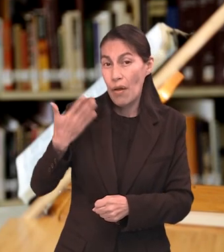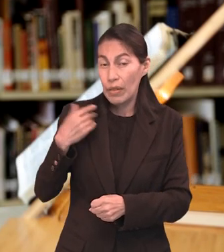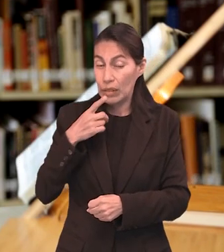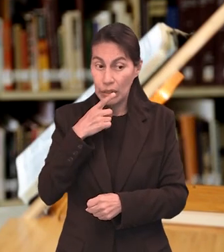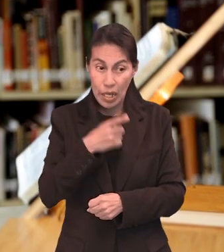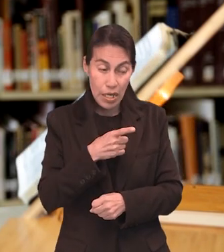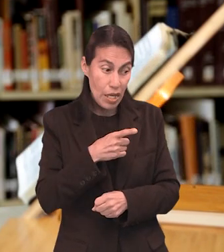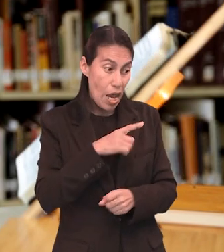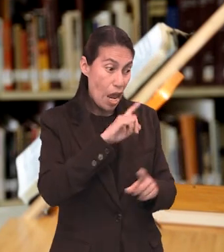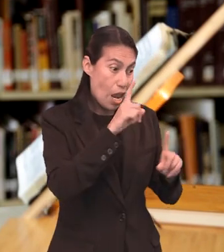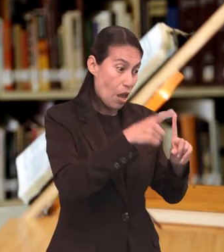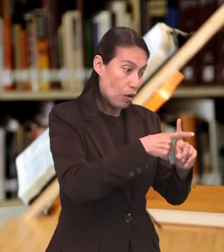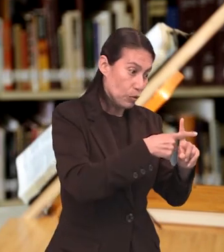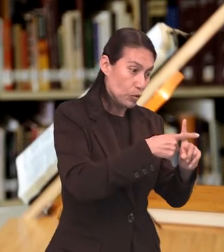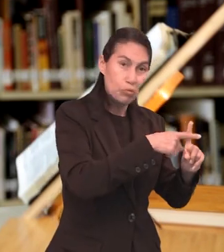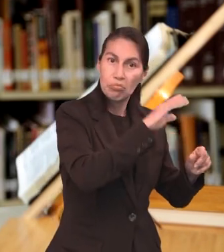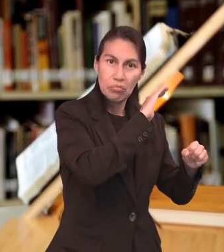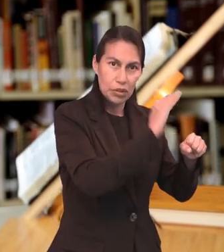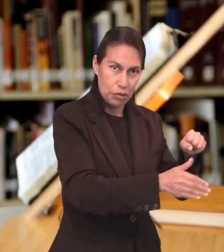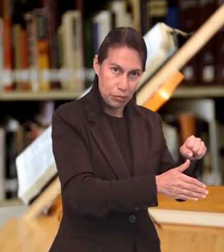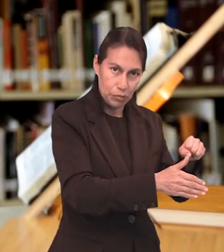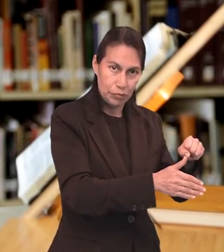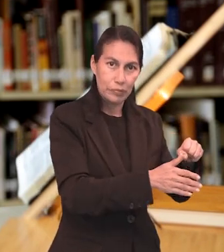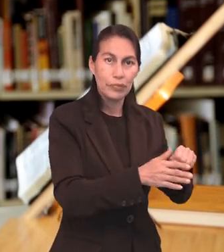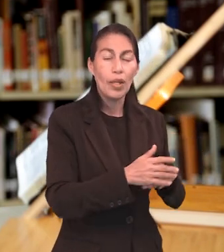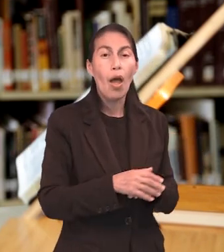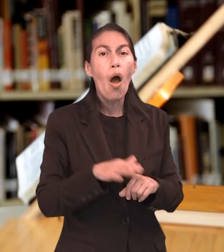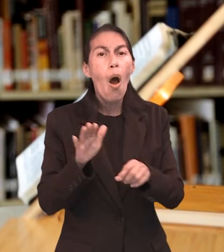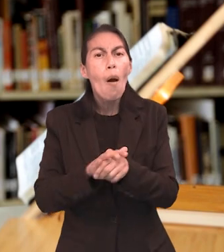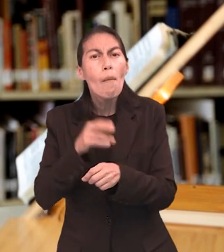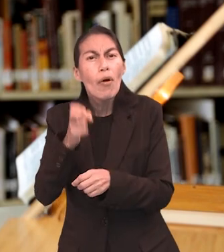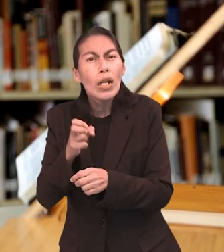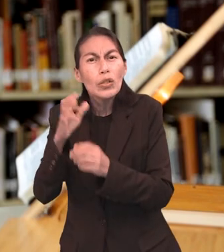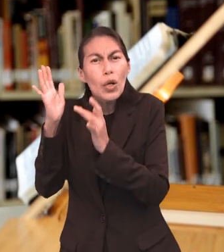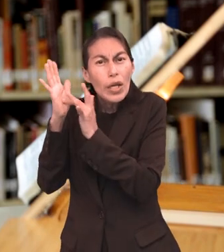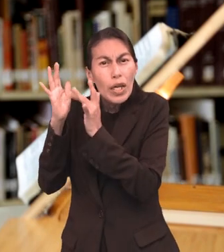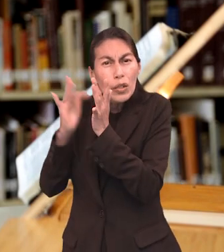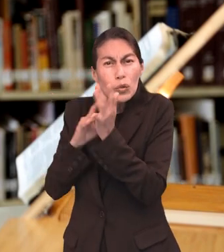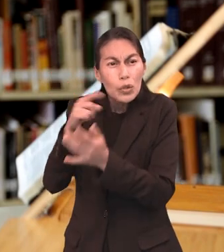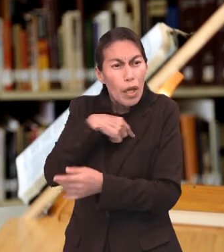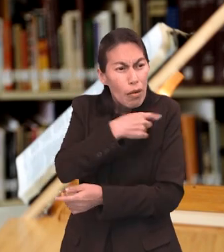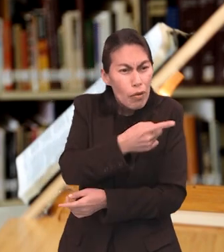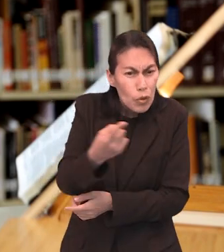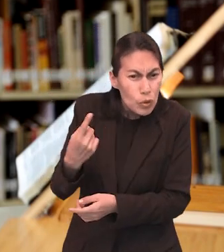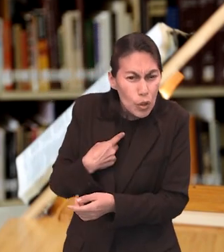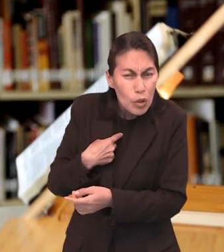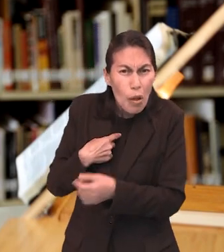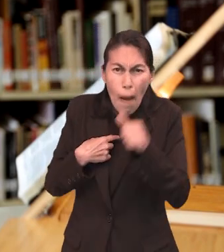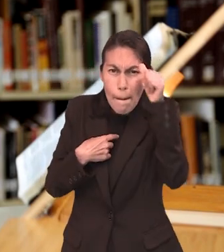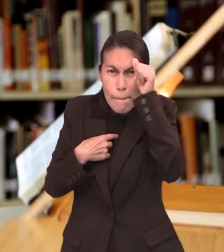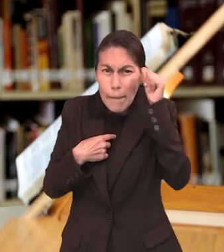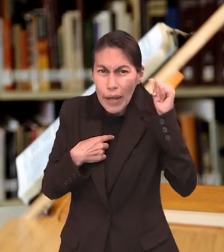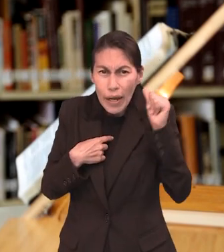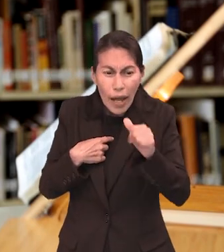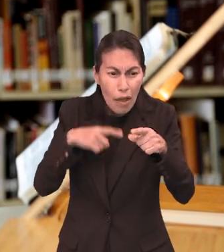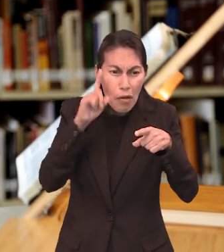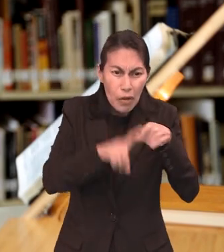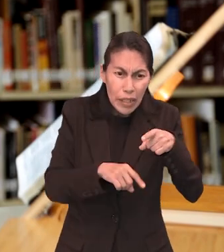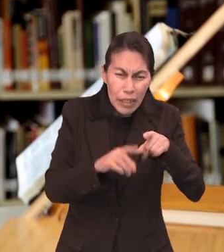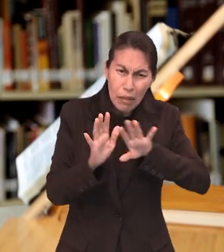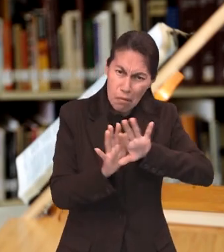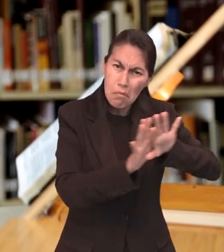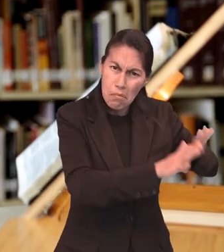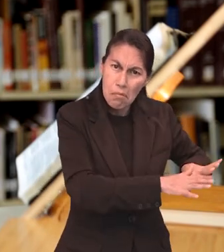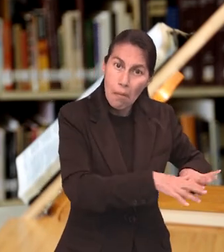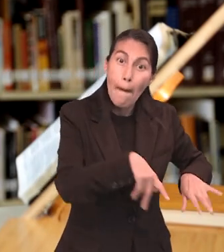cumplimiento en la cruz. Por tanto, Jesús no solo nos limpia del pecado, también